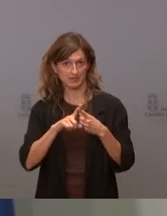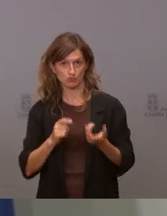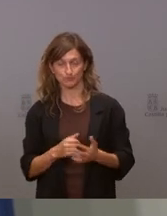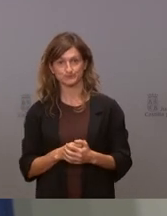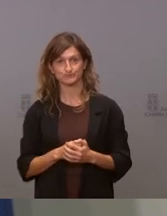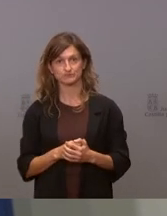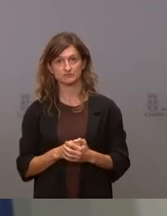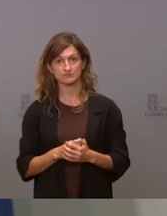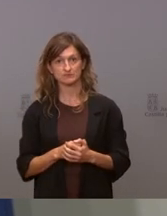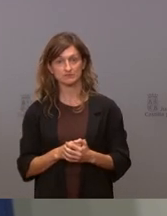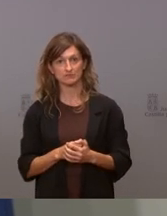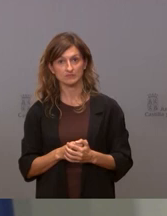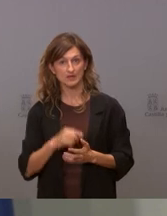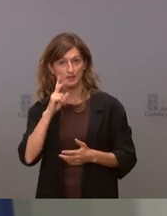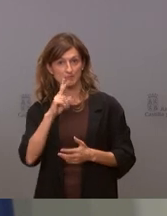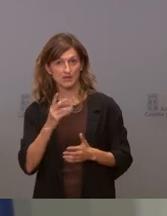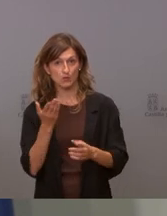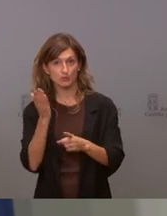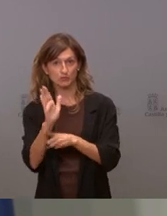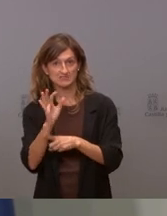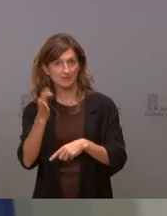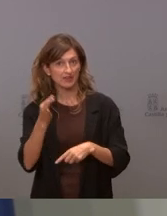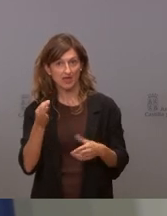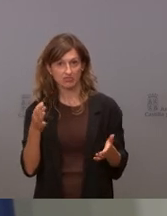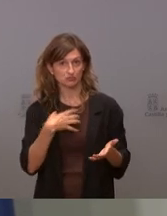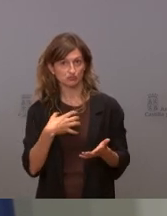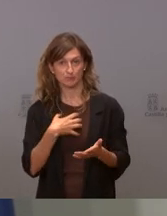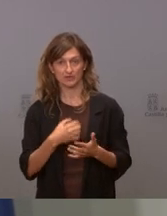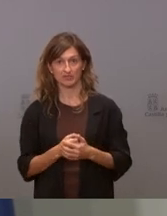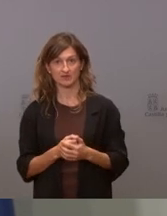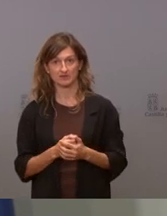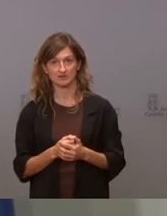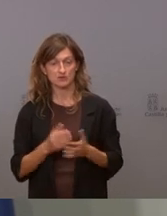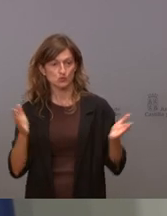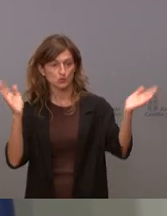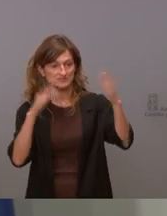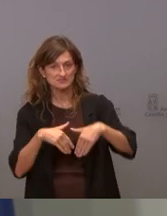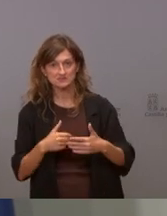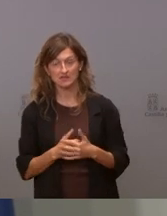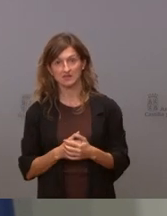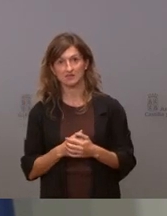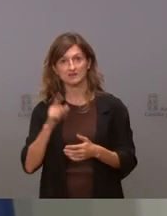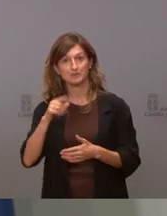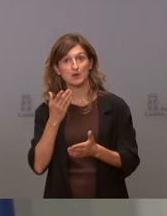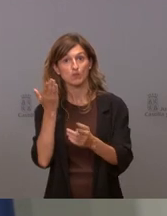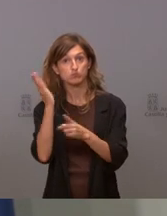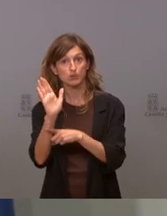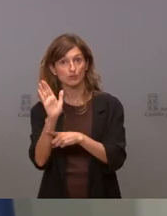no se sujeta no se sujeta a la verdad habla de una cosa que no existe hace propuestas